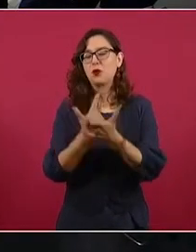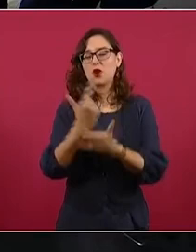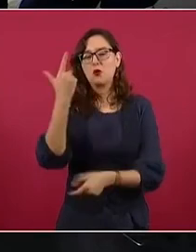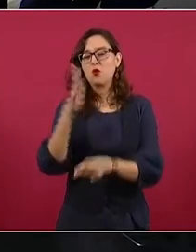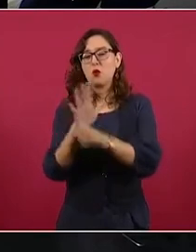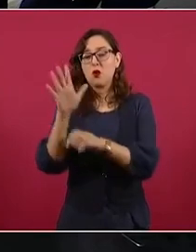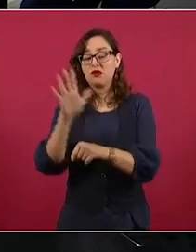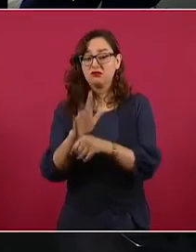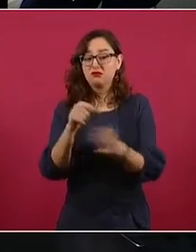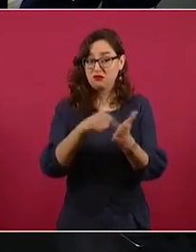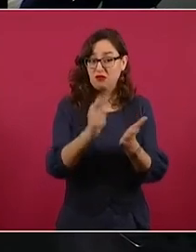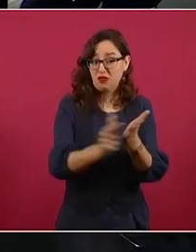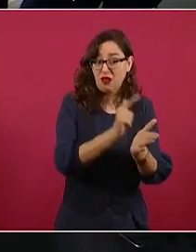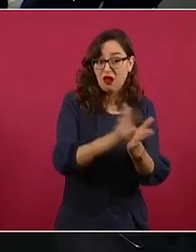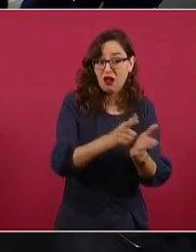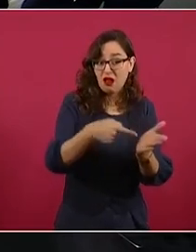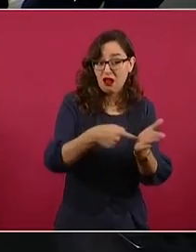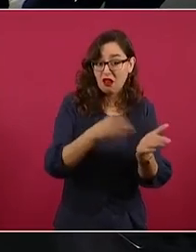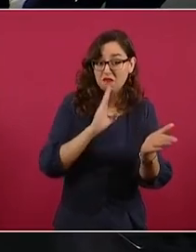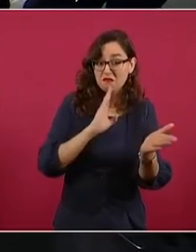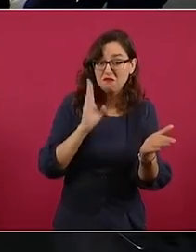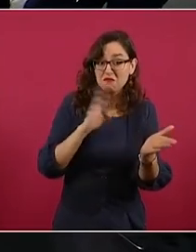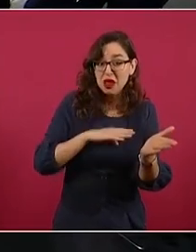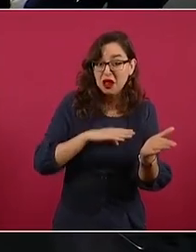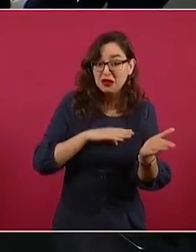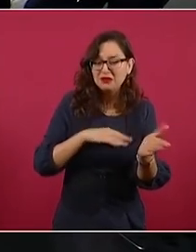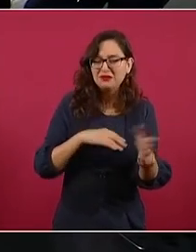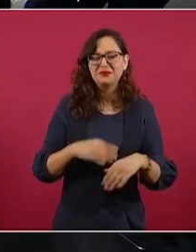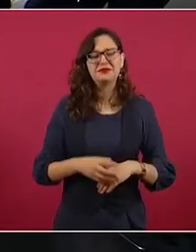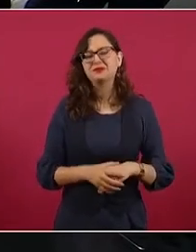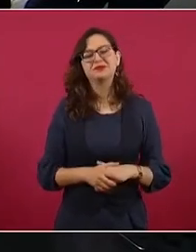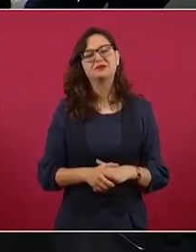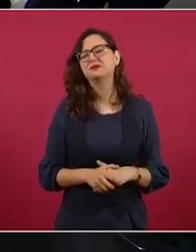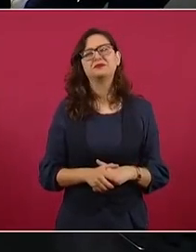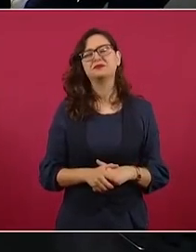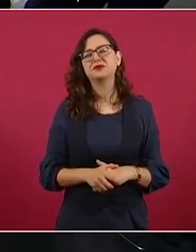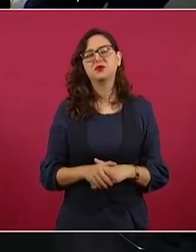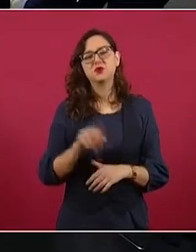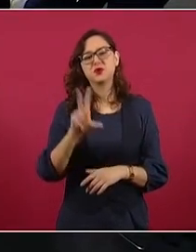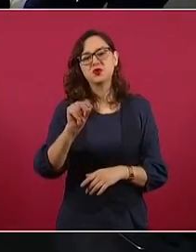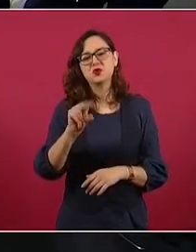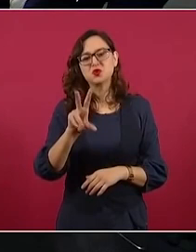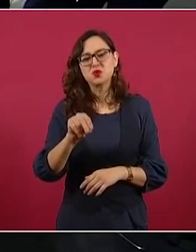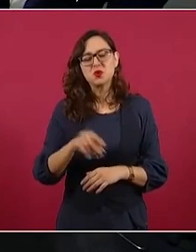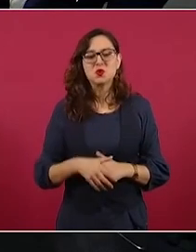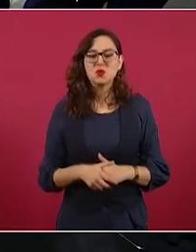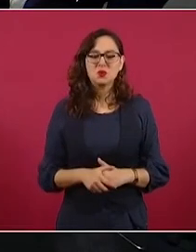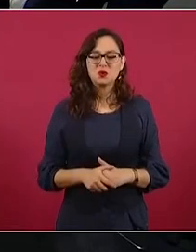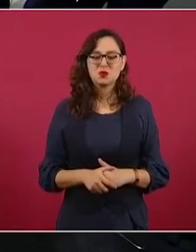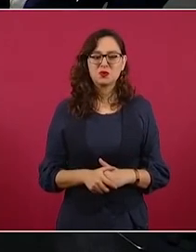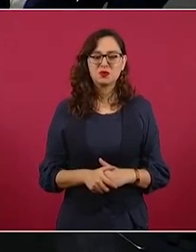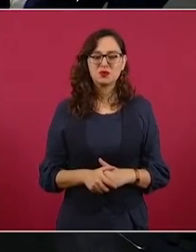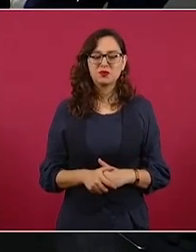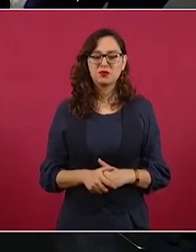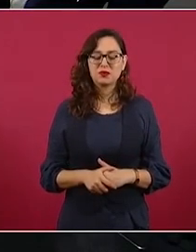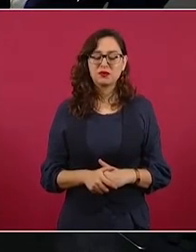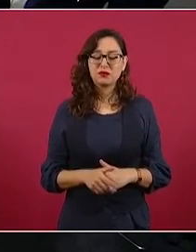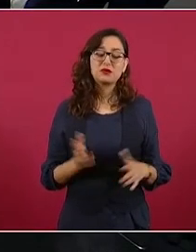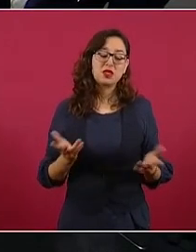en algunos casos, por ejemplo, en los periodos de saqueo,